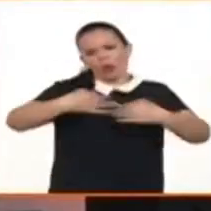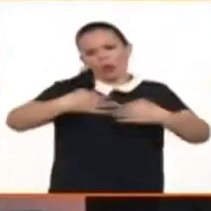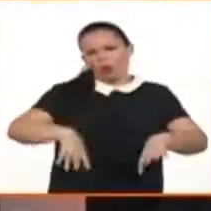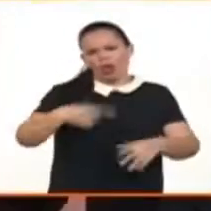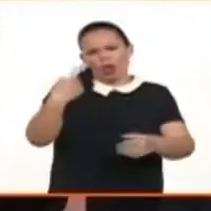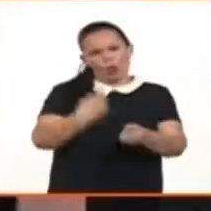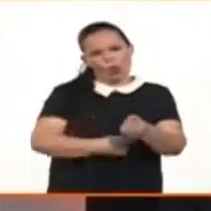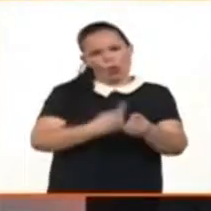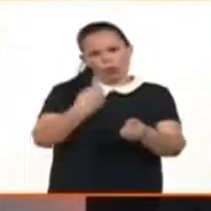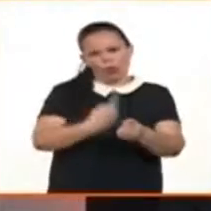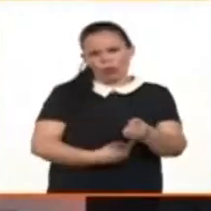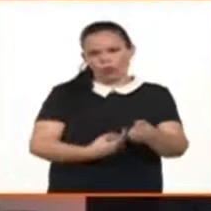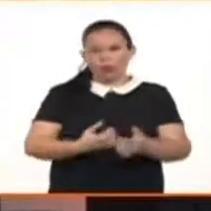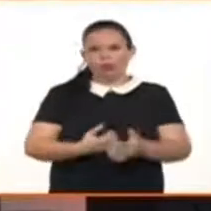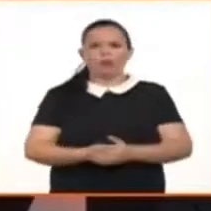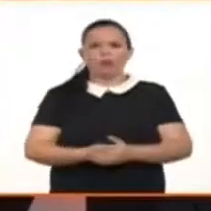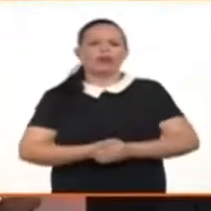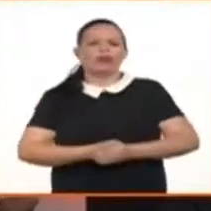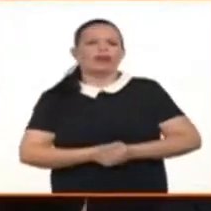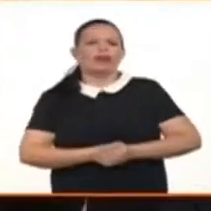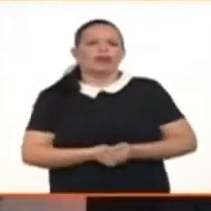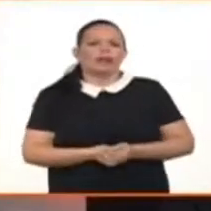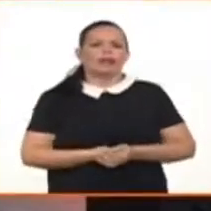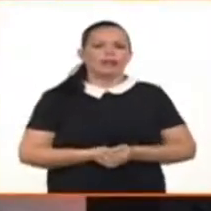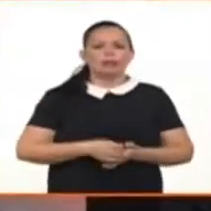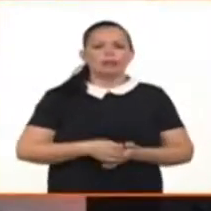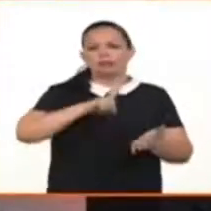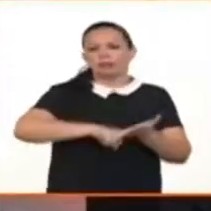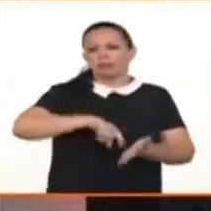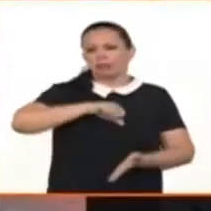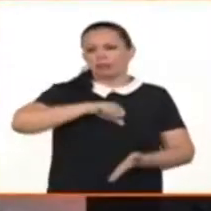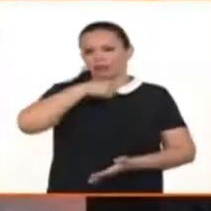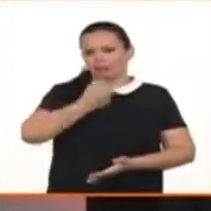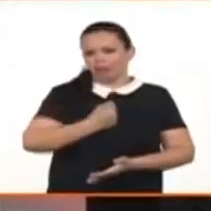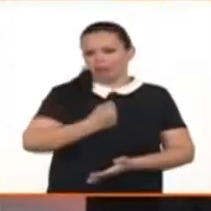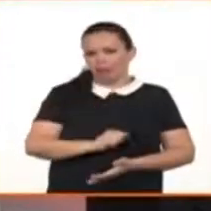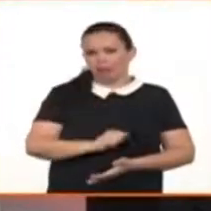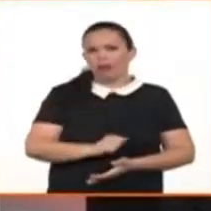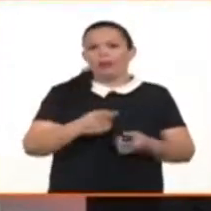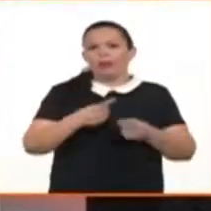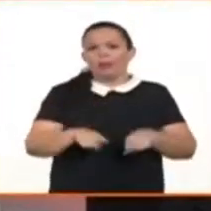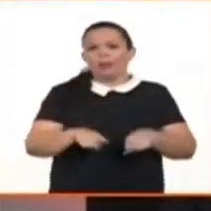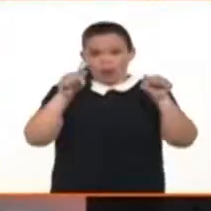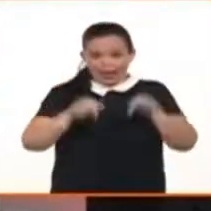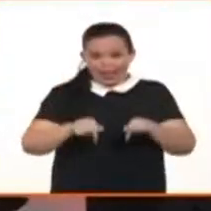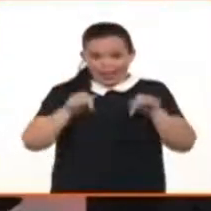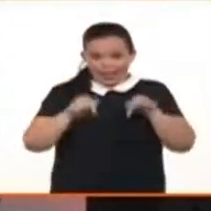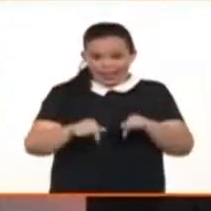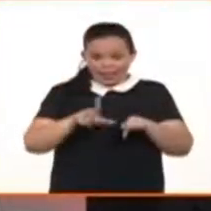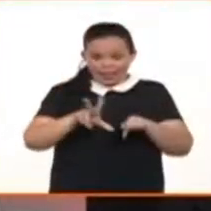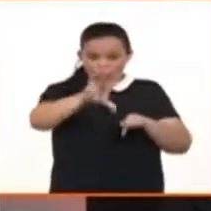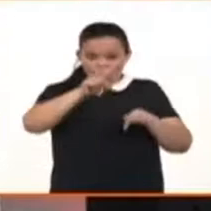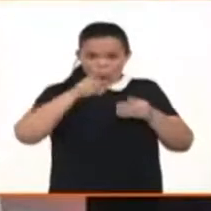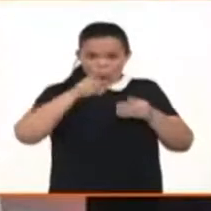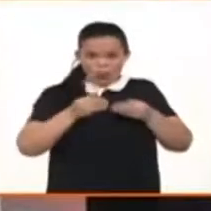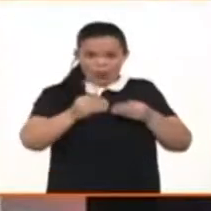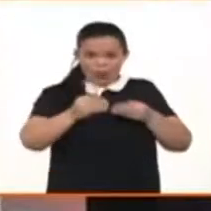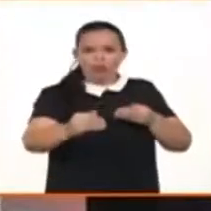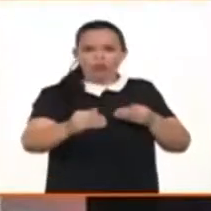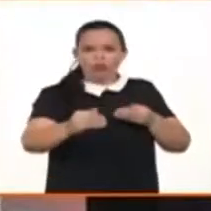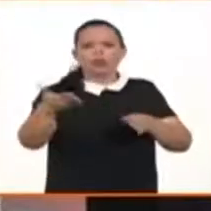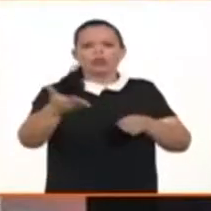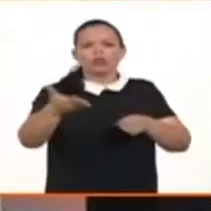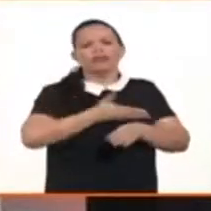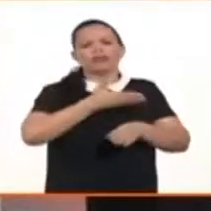heterosexual, nuclear, del mamá, papá y nene. Este código irrumpe desde otra perspectiva, desde la diversidad de